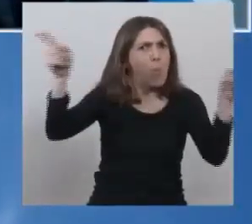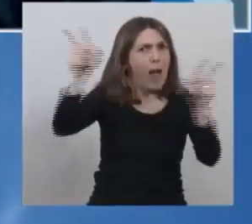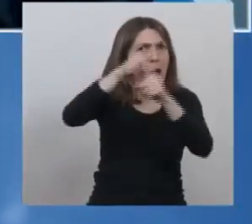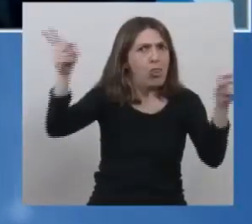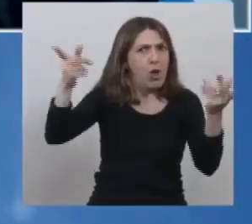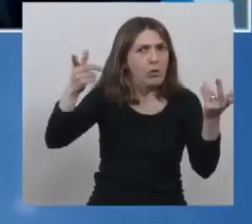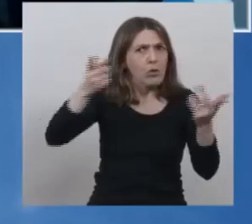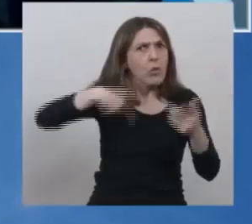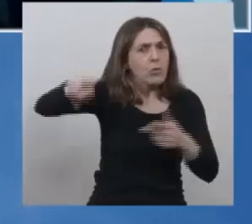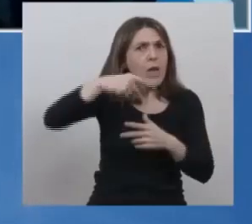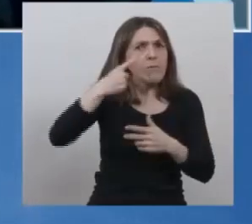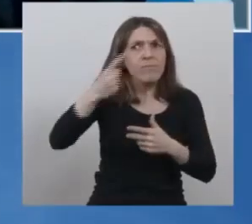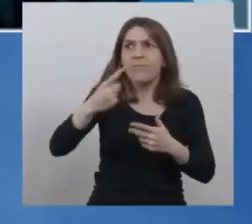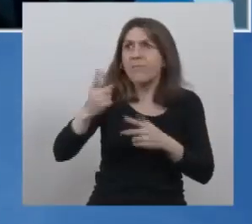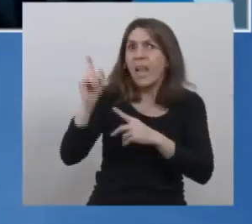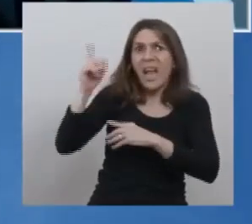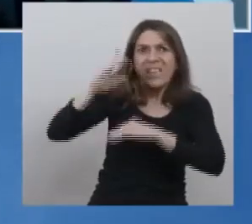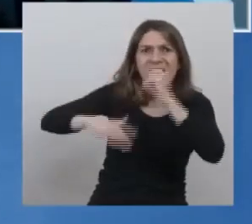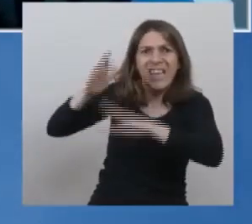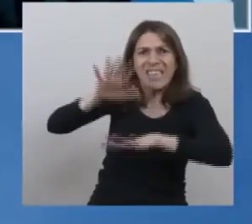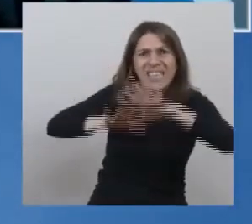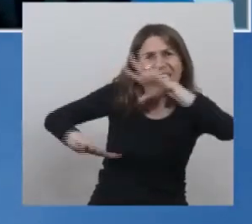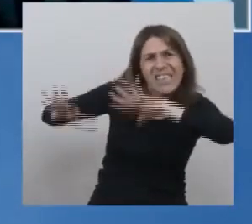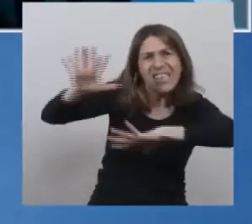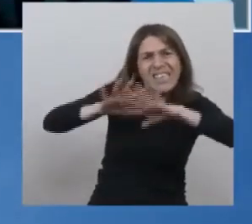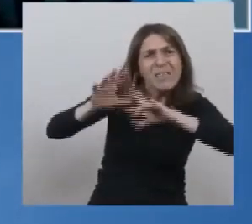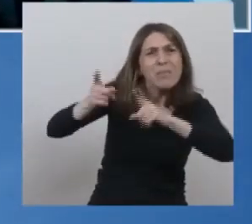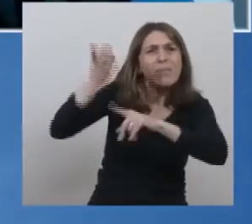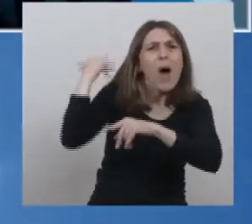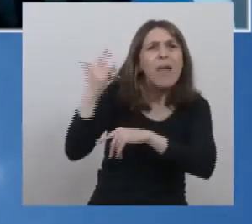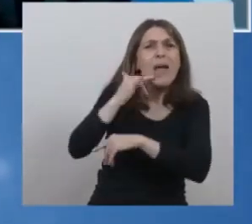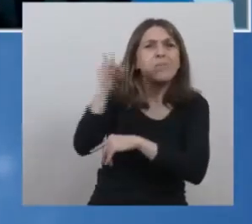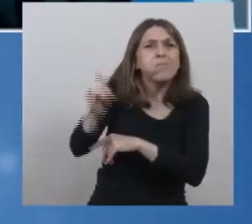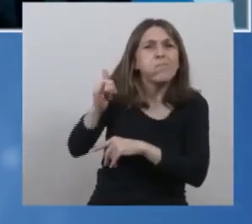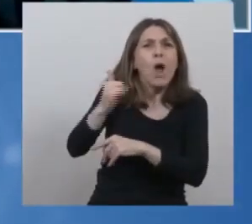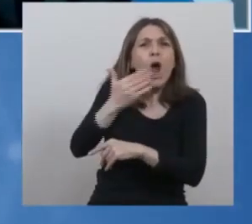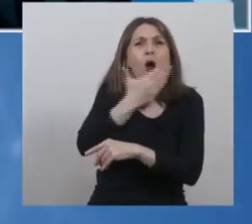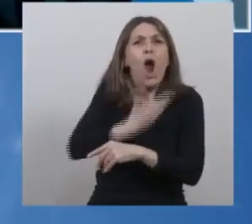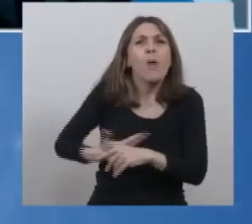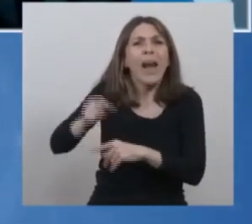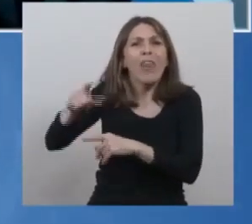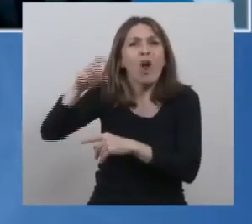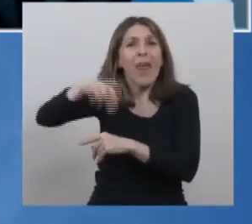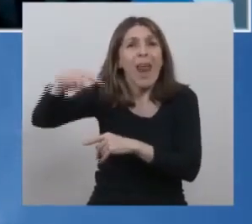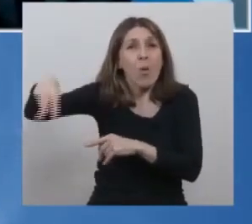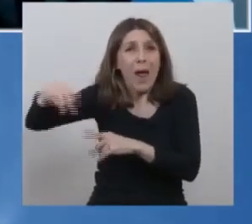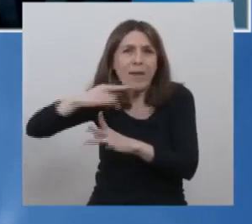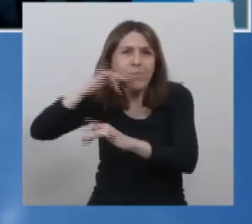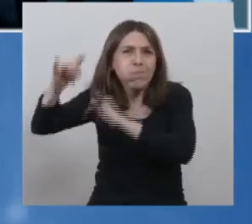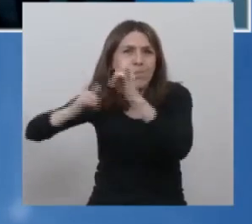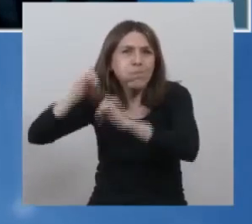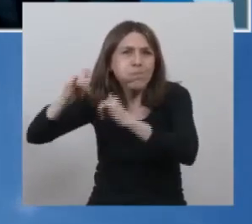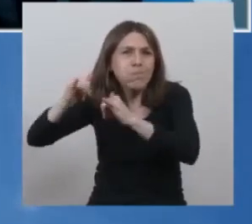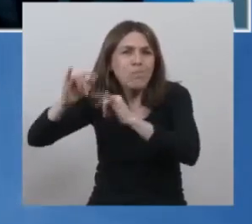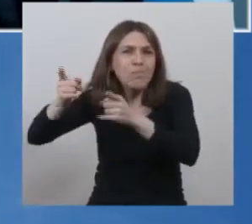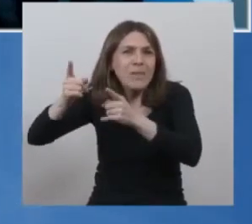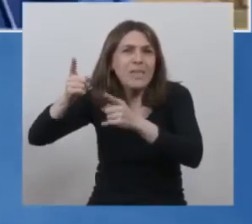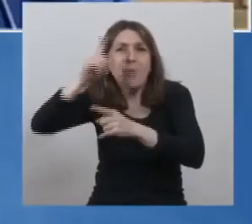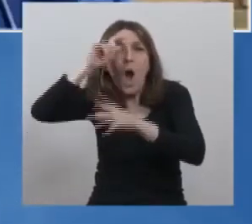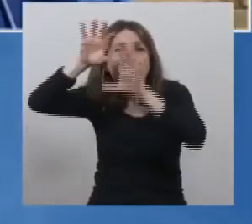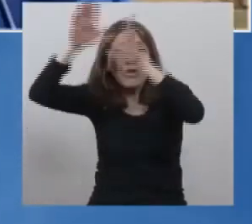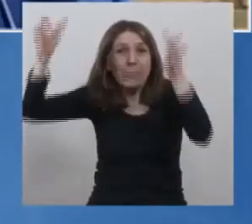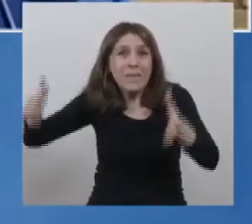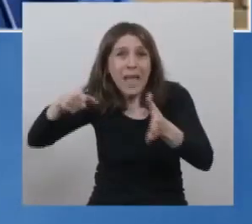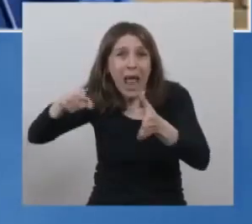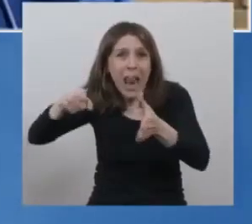fíjense ustedes la obra que comentó el gobernador de Neuquén que hicieron en su hospital